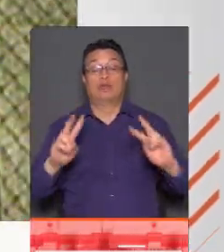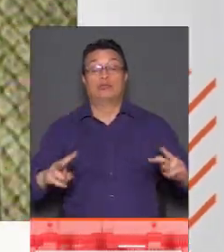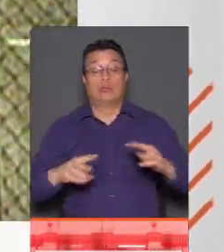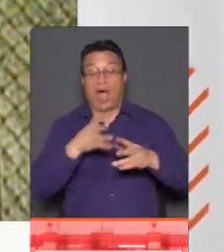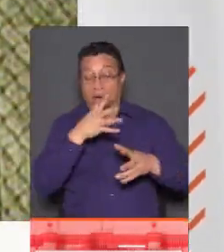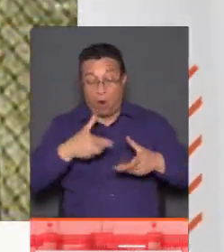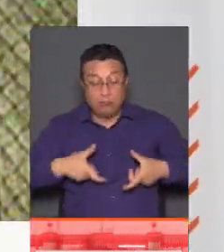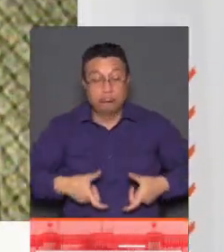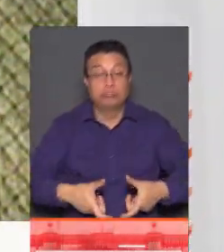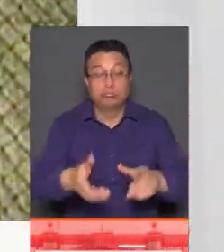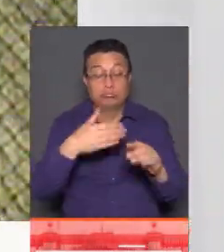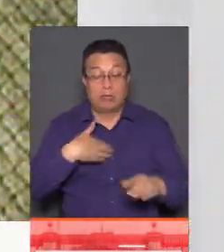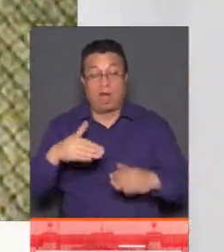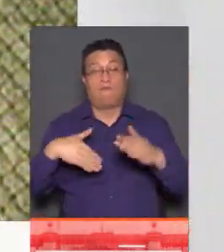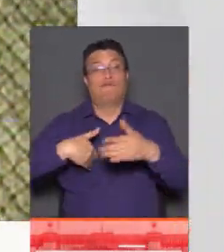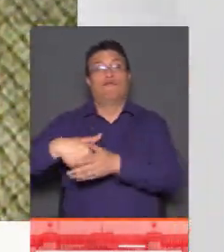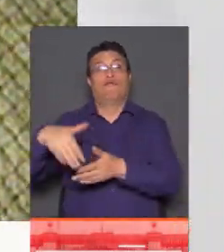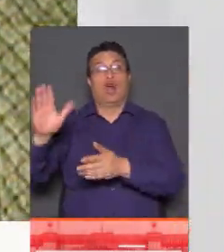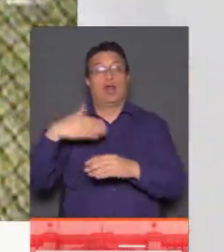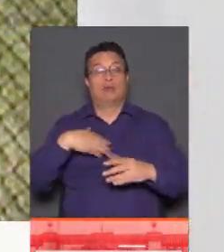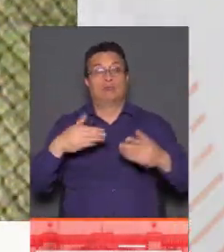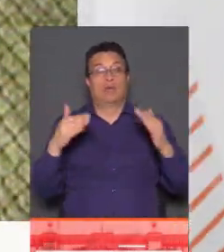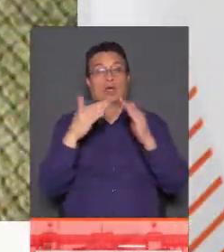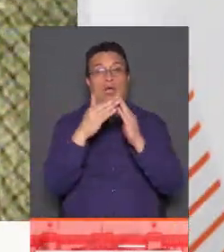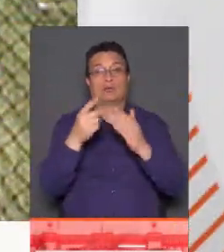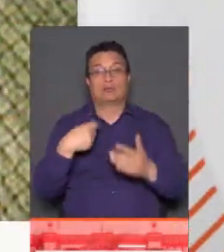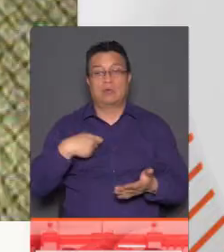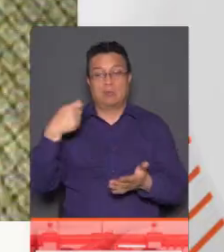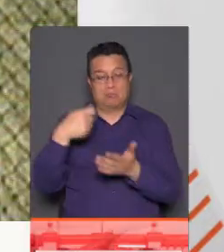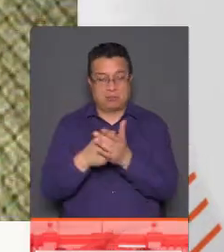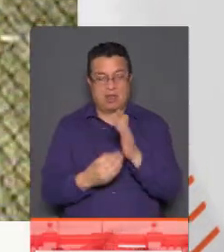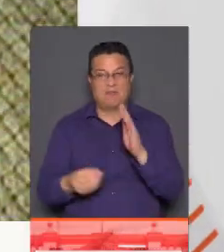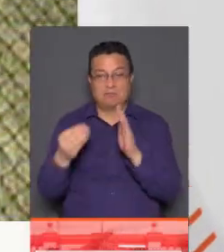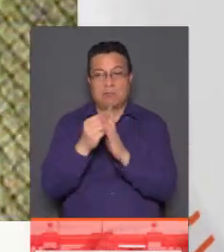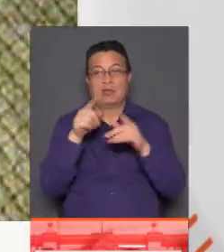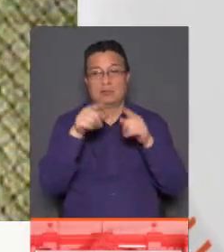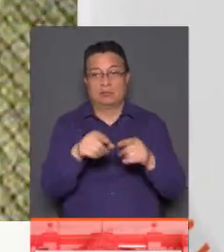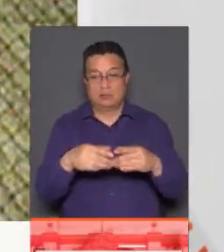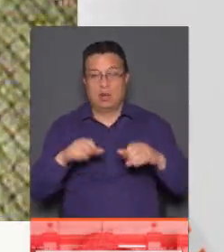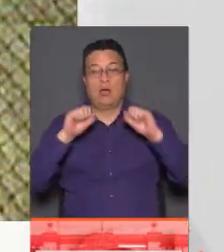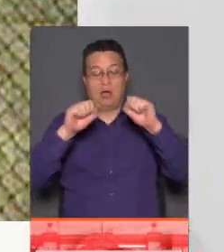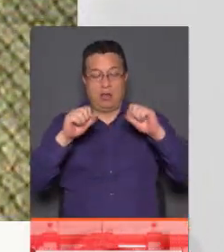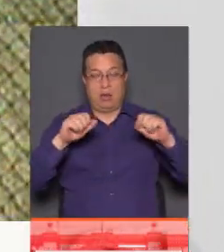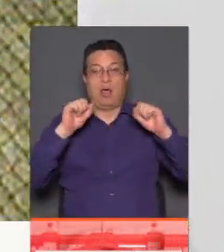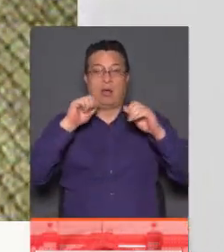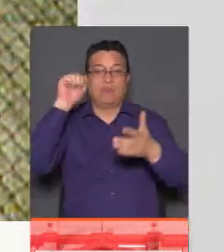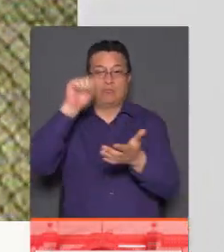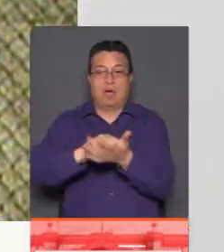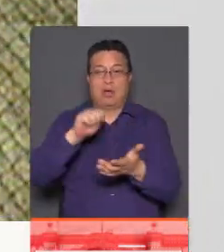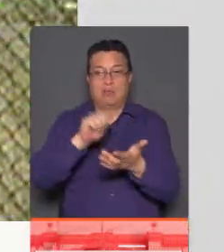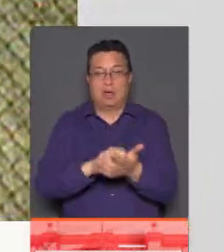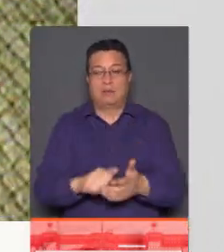aguayubias. Él pensaba que no le habían pagado lo suficiente y salió a protestar de esta manera. Lo revisamos.